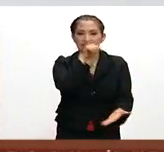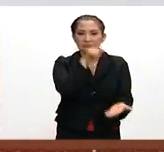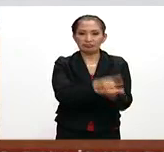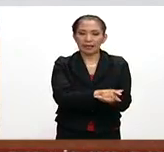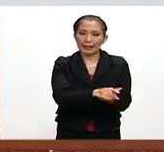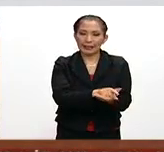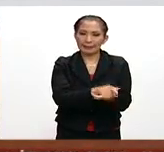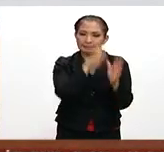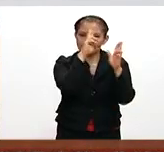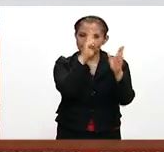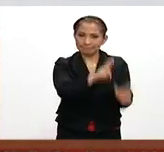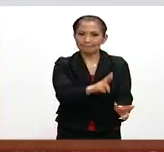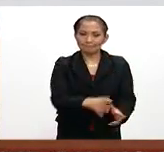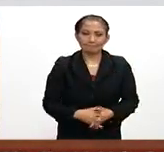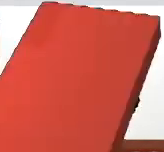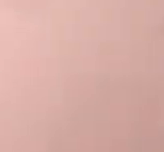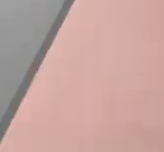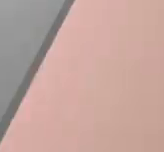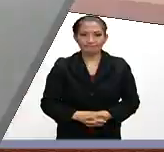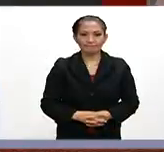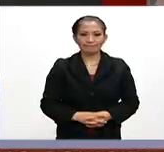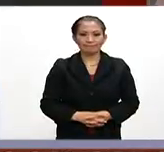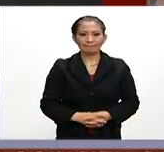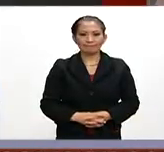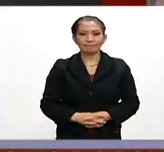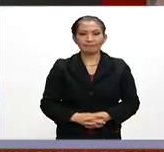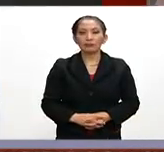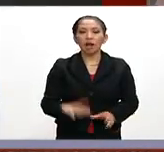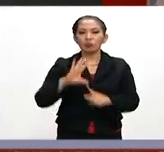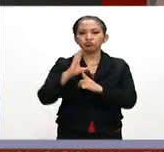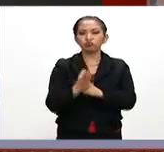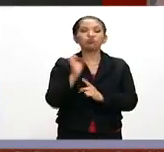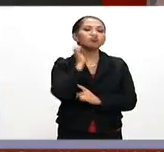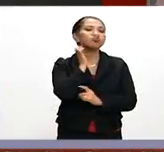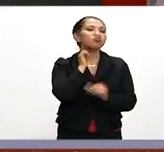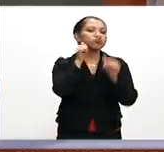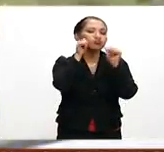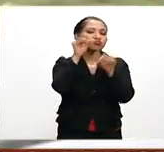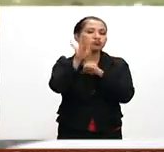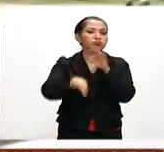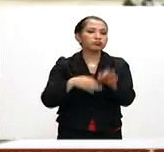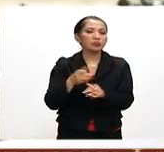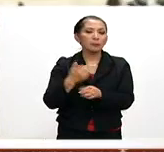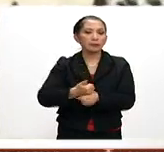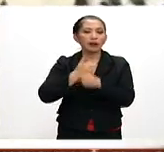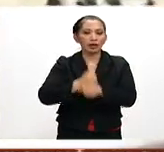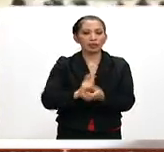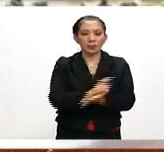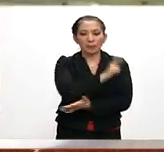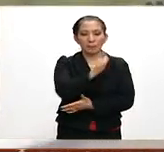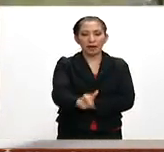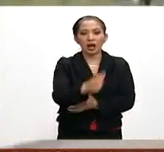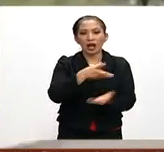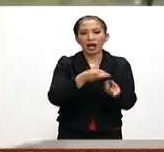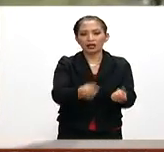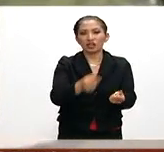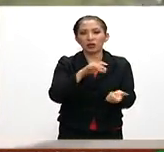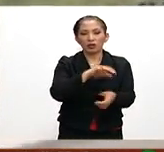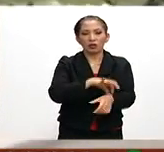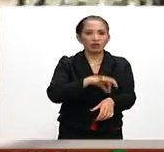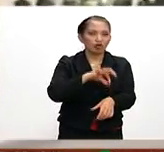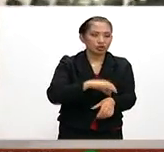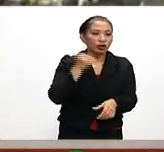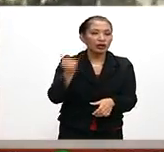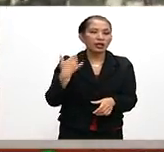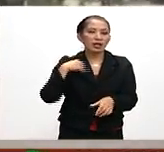conforme a derecho. La Comisión Ejecutiva de Atención a Víctimas pagó el reembolso de gastos médicos y funerarios